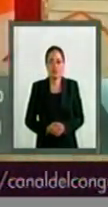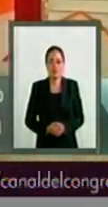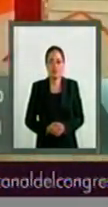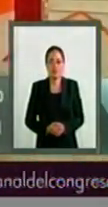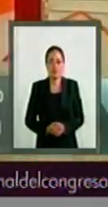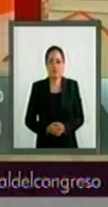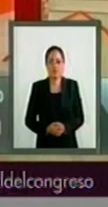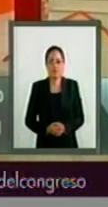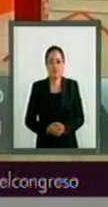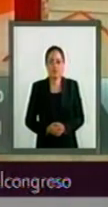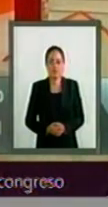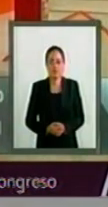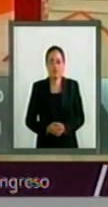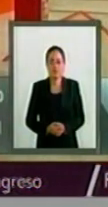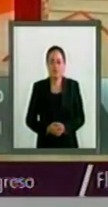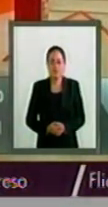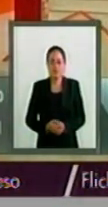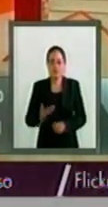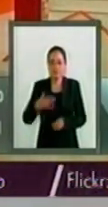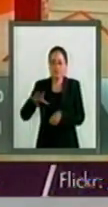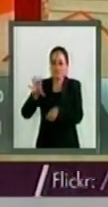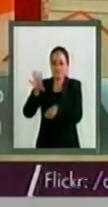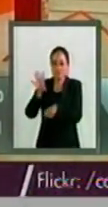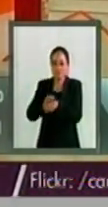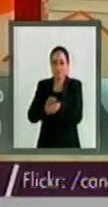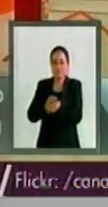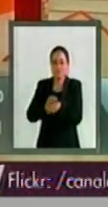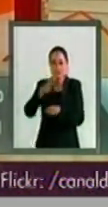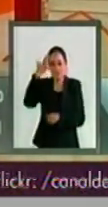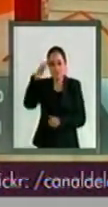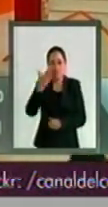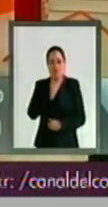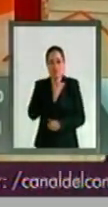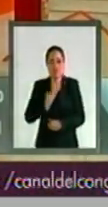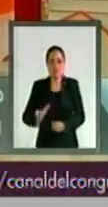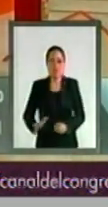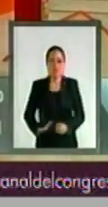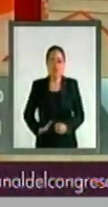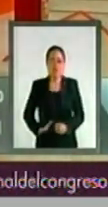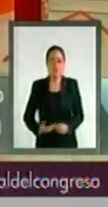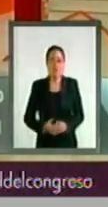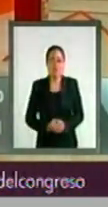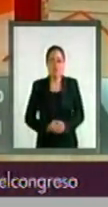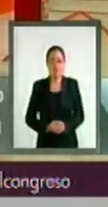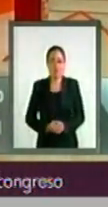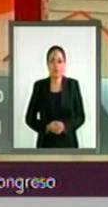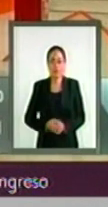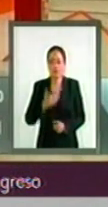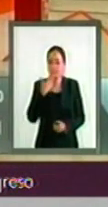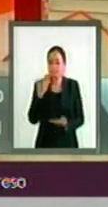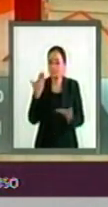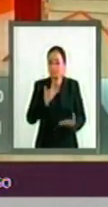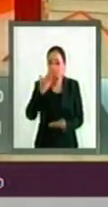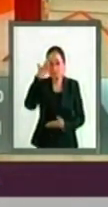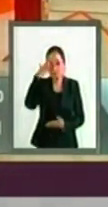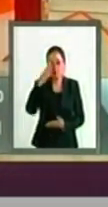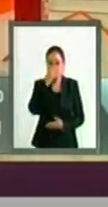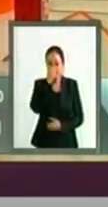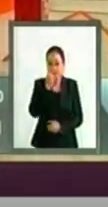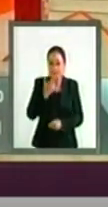Con su venia, señor Presidente, bienvenido señor